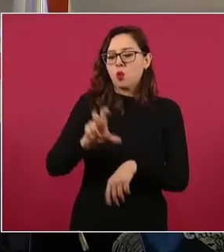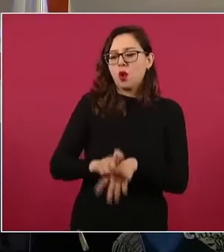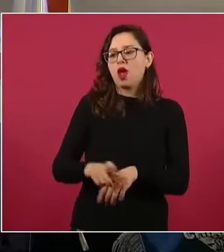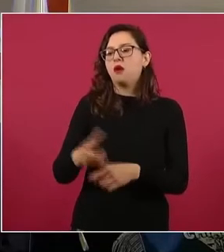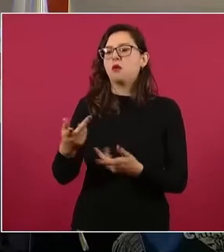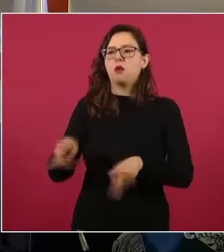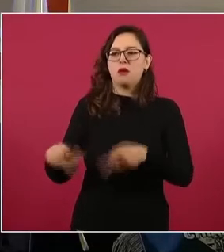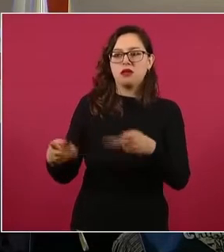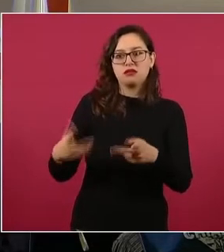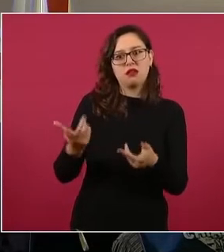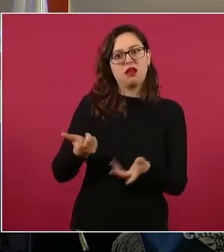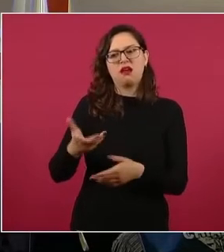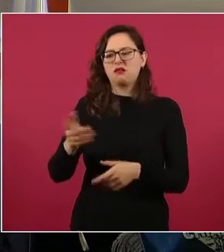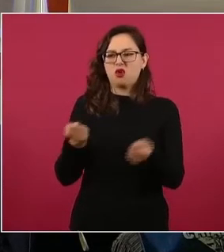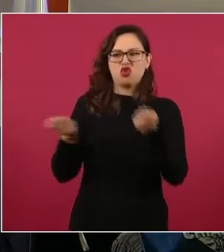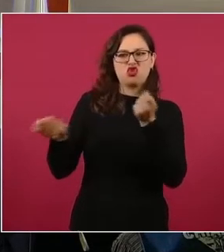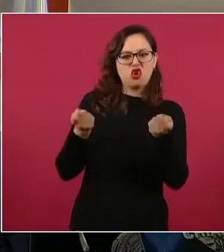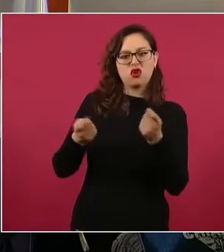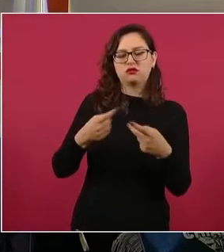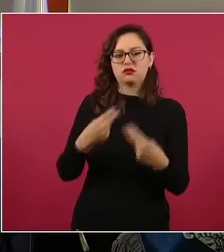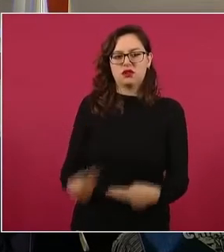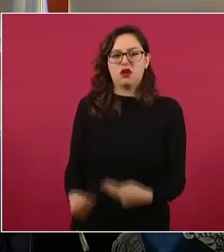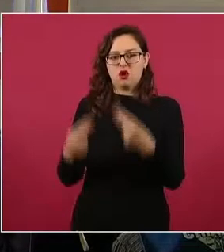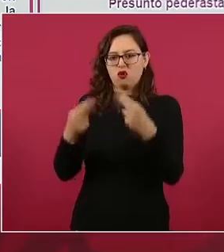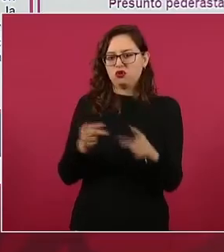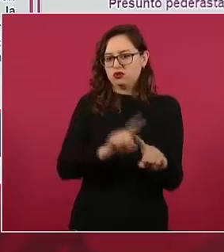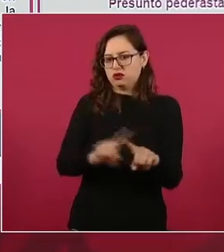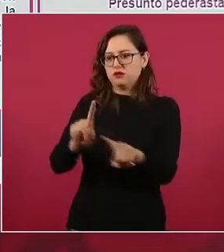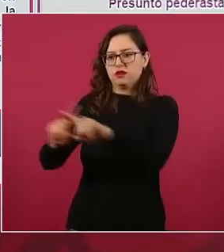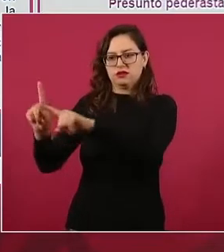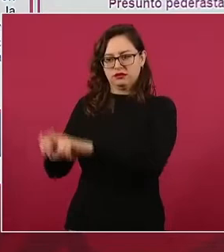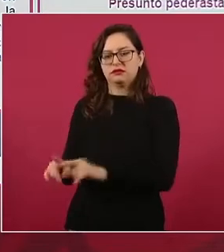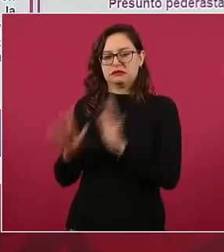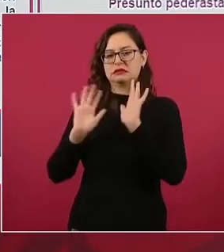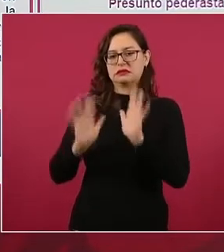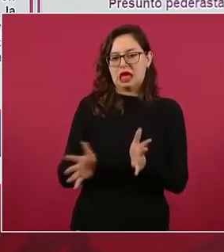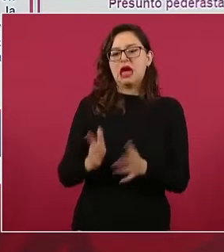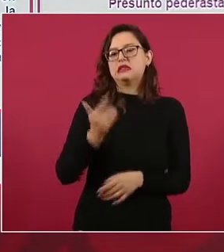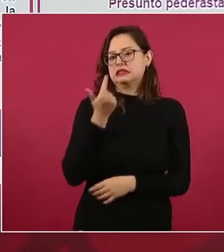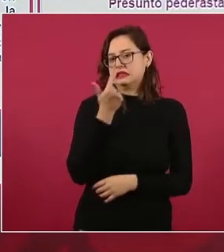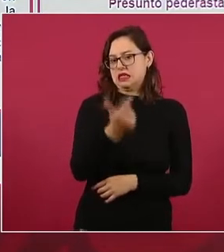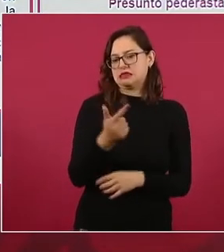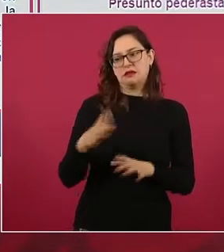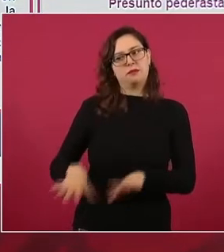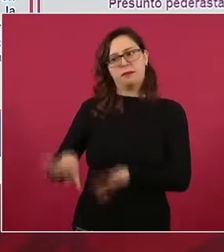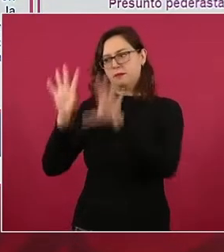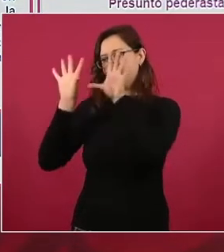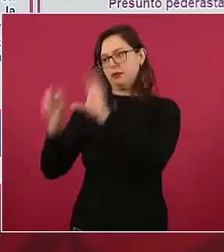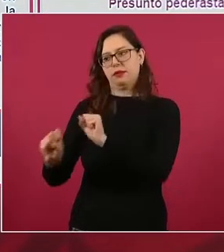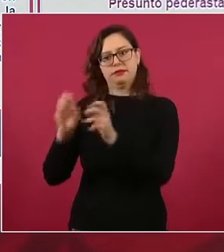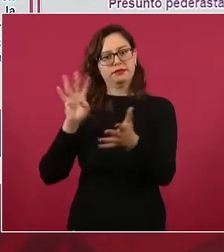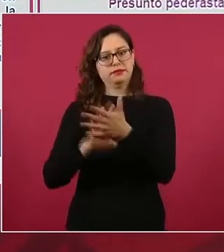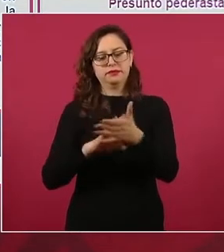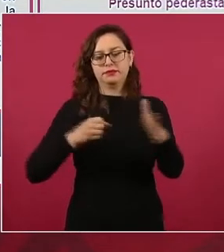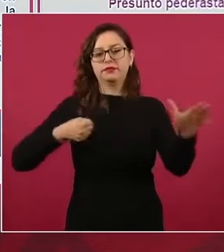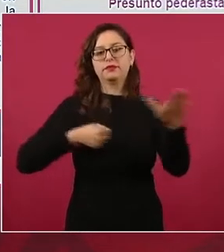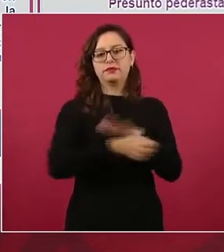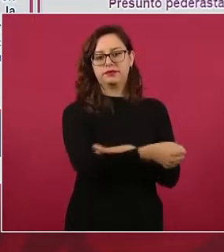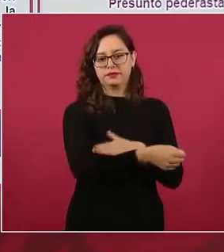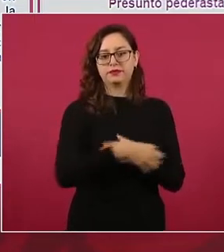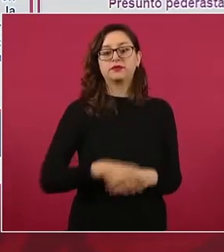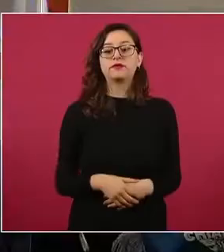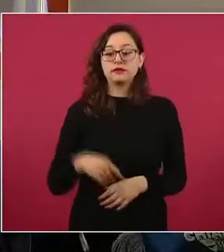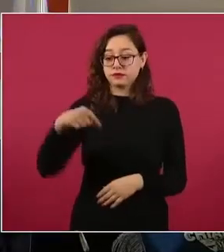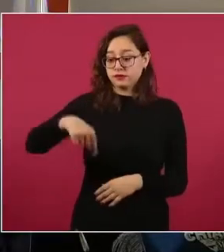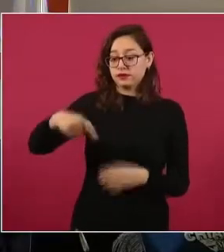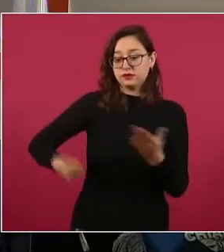siete de estos sujetos ya fueron vinculados a proceso penal. También es el caso aquí en la Ciudad de México de dos personas